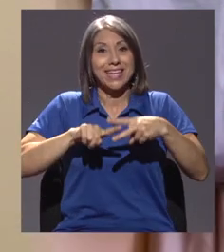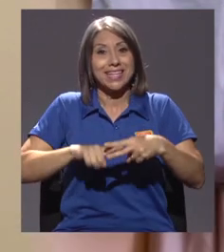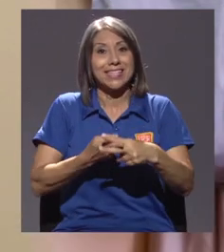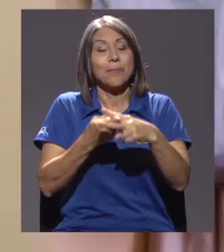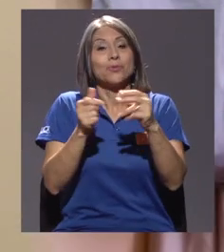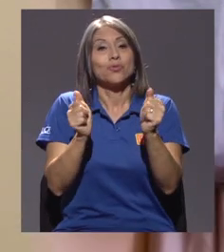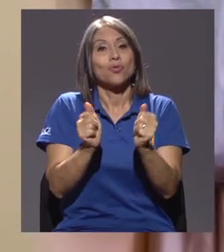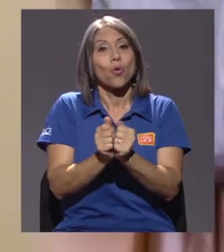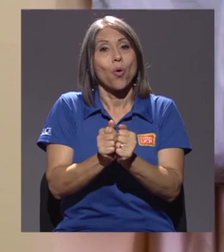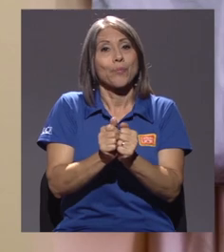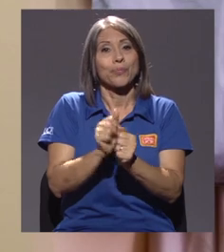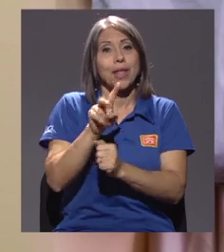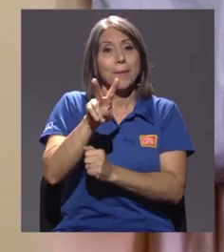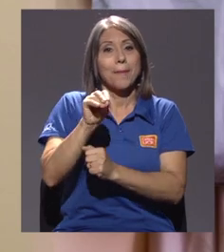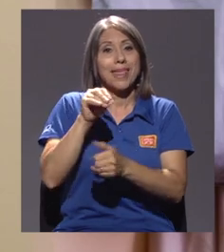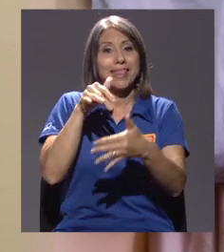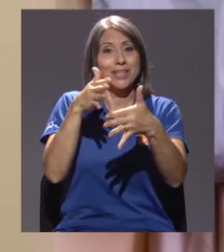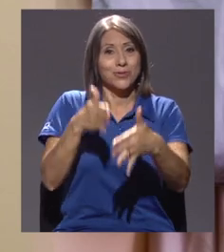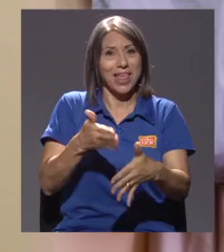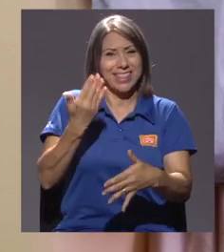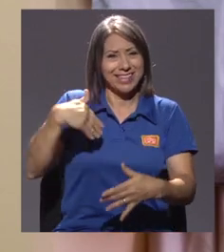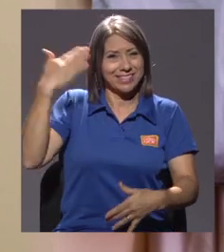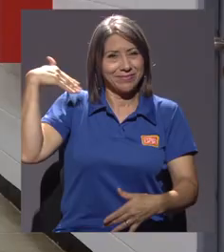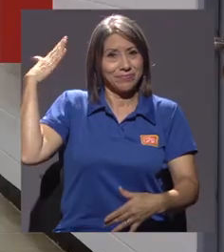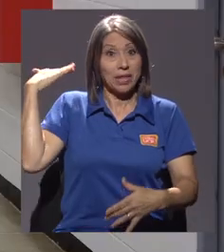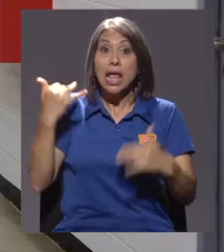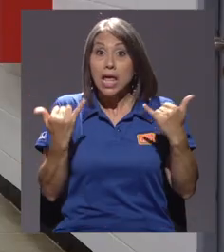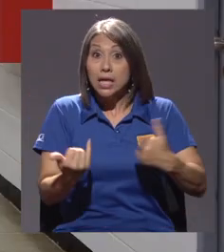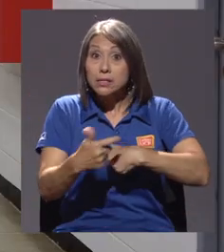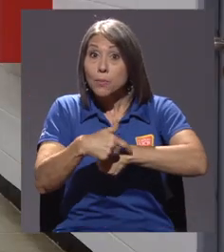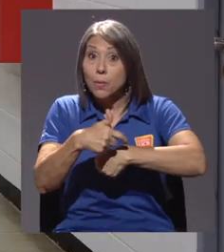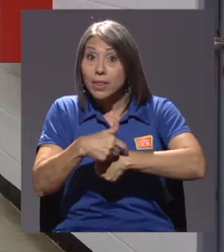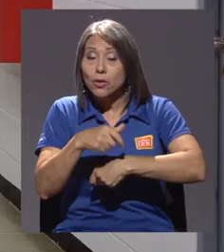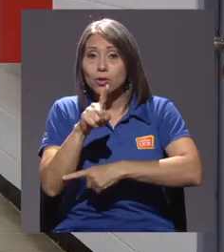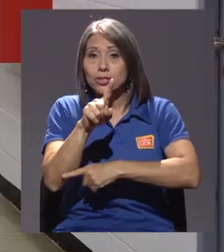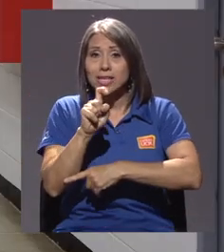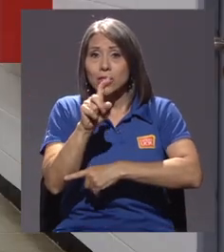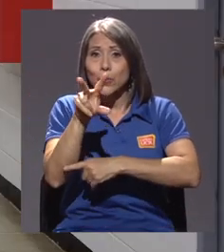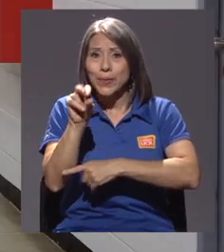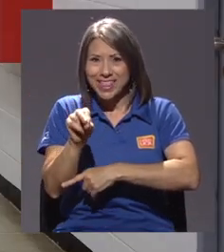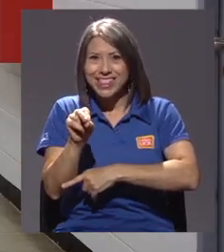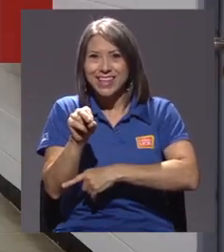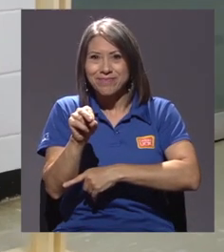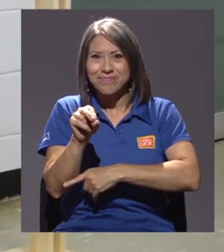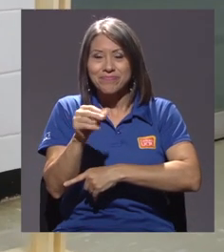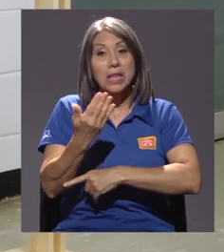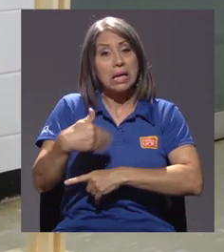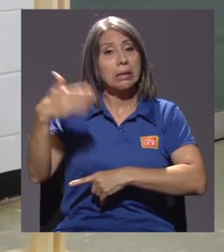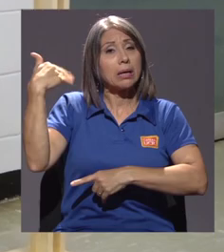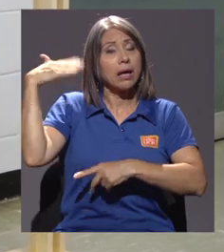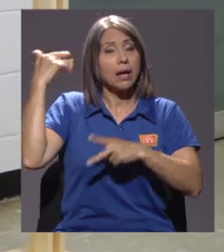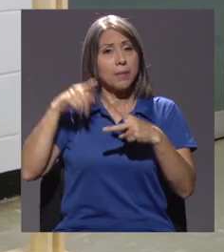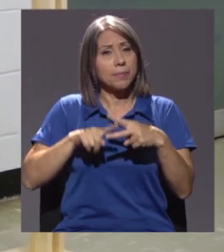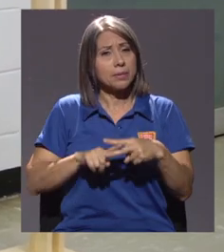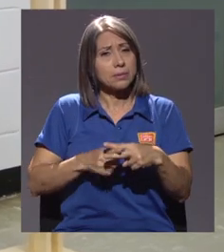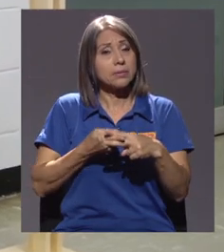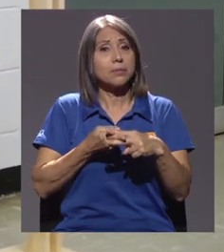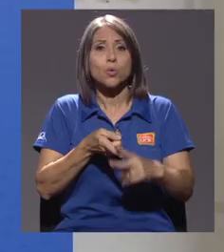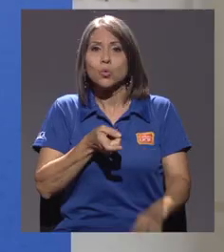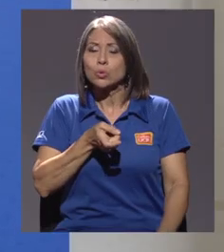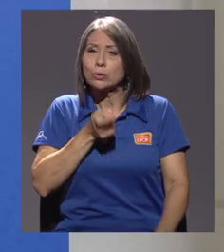con 20 estudiantes de PROIN. En este momento hay 120. Al principio fue